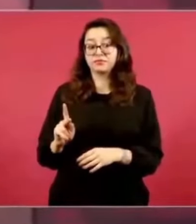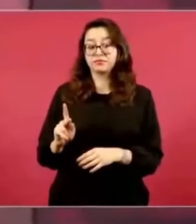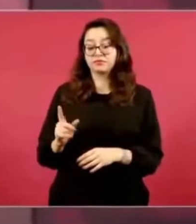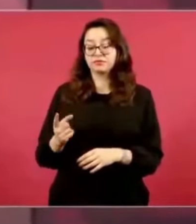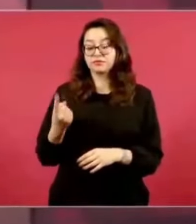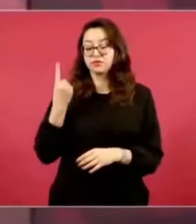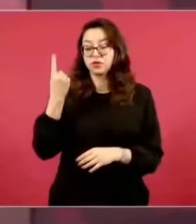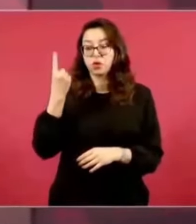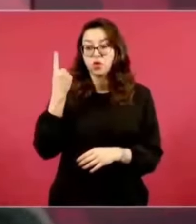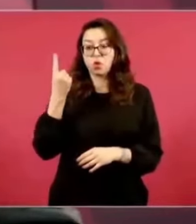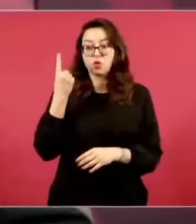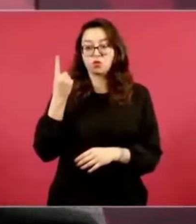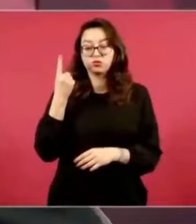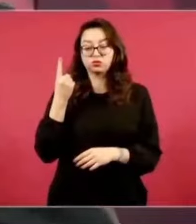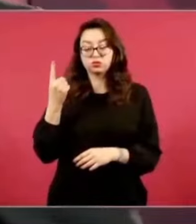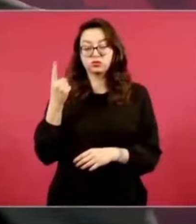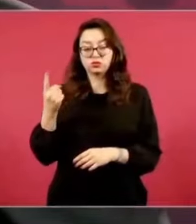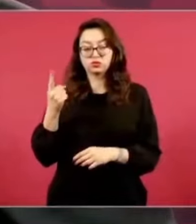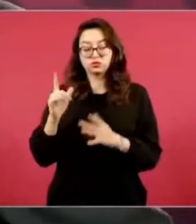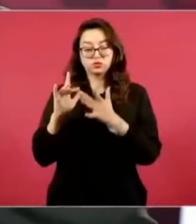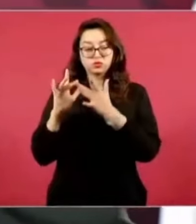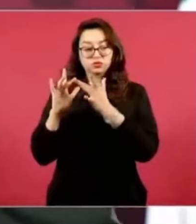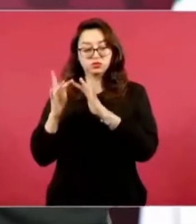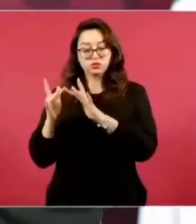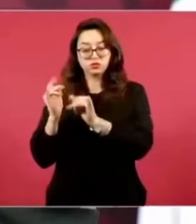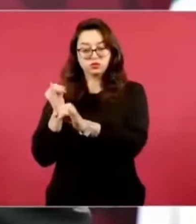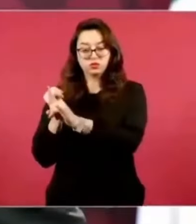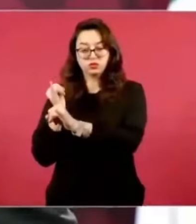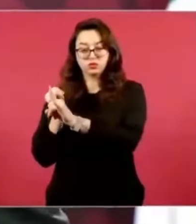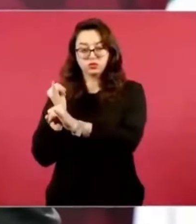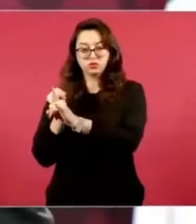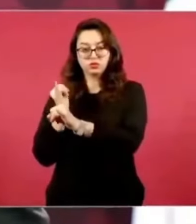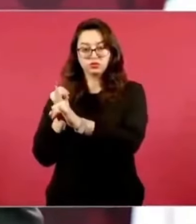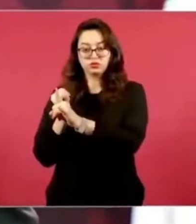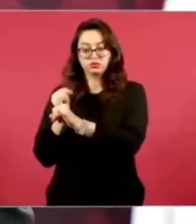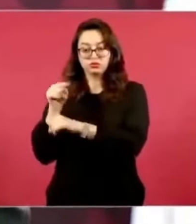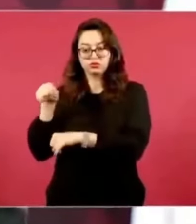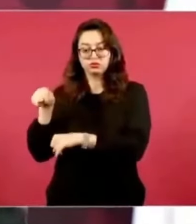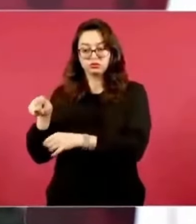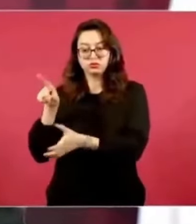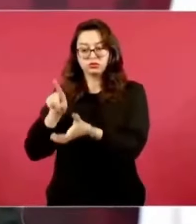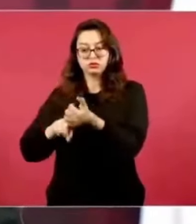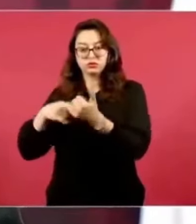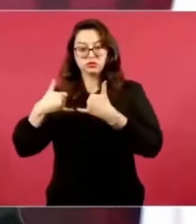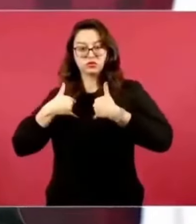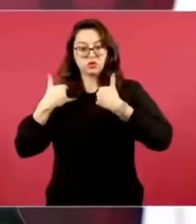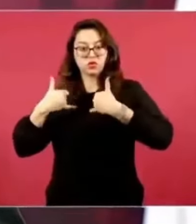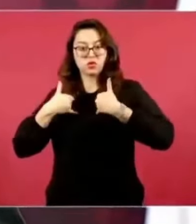que la ven bastante los jóvenes.